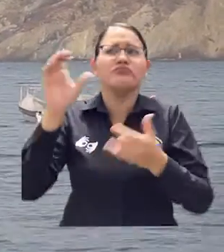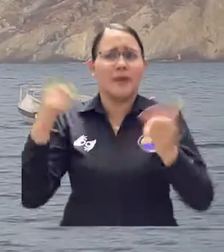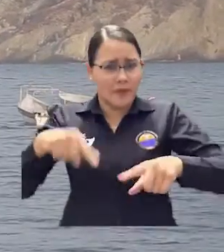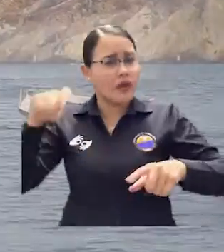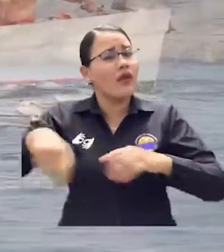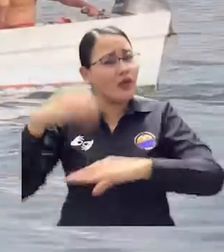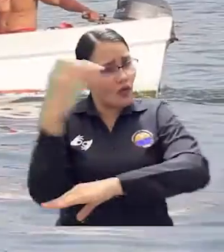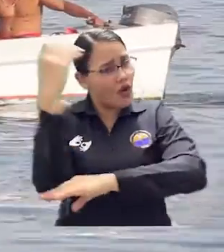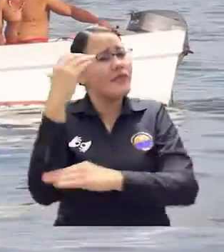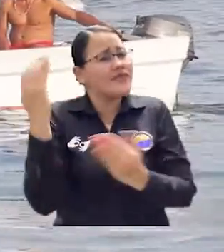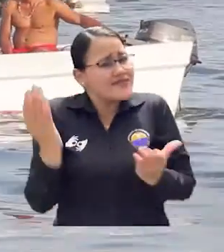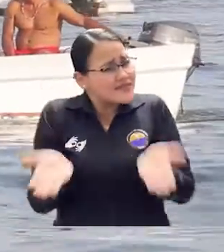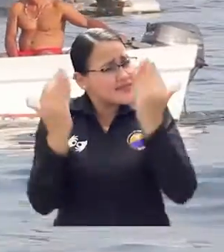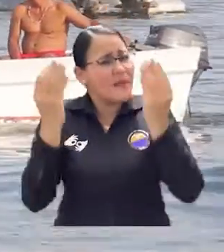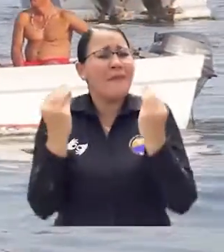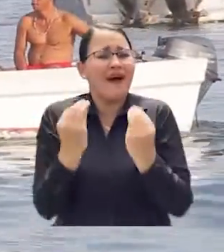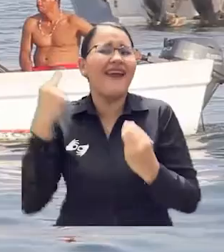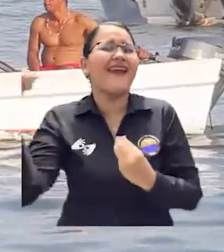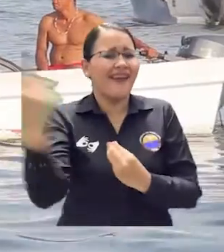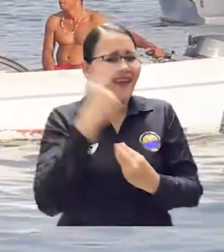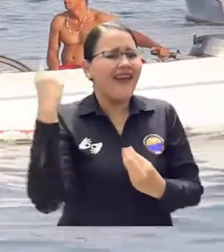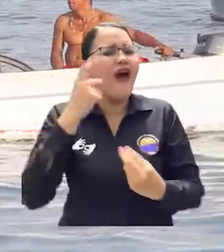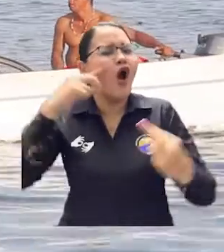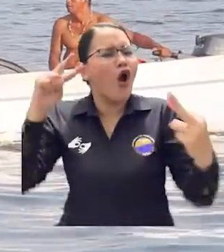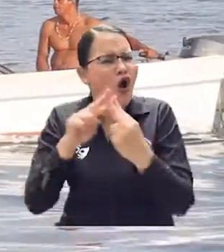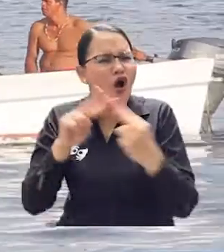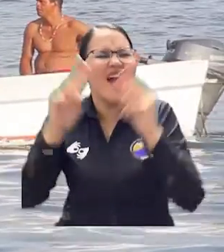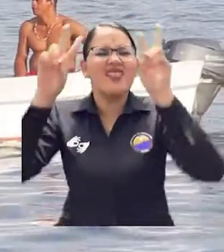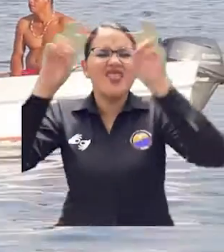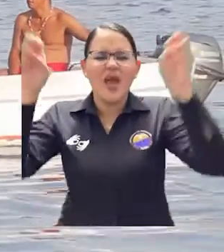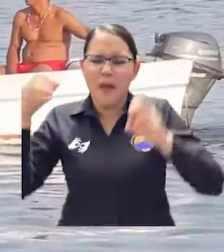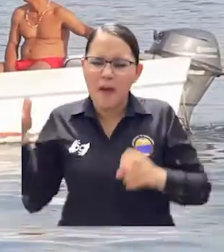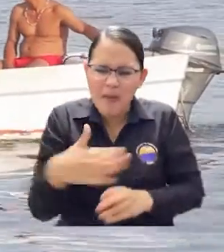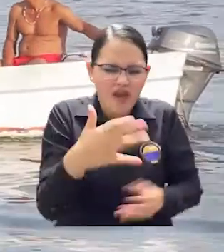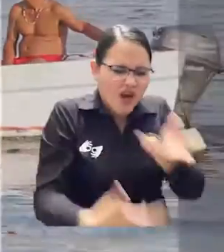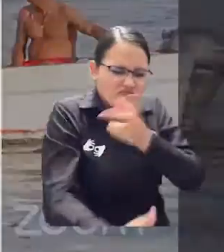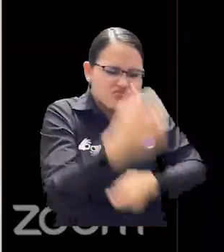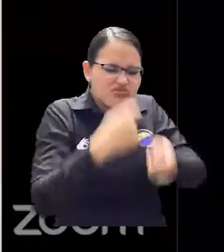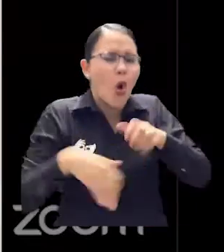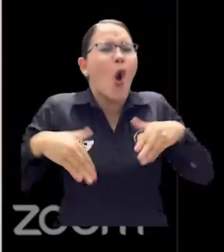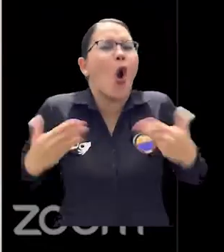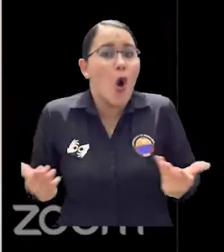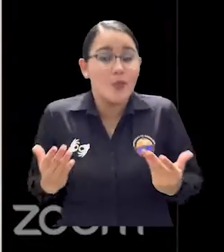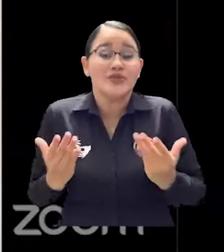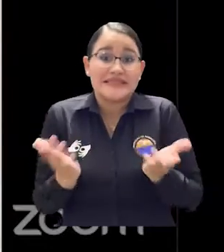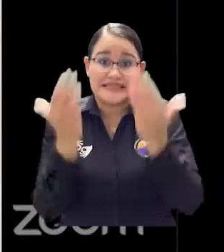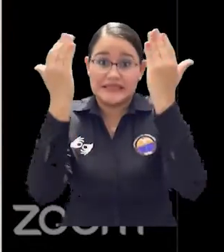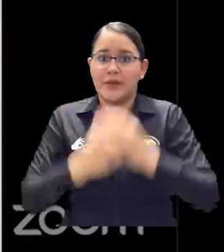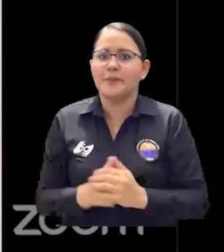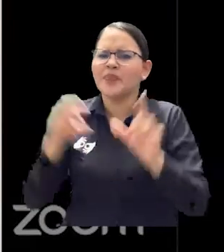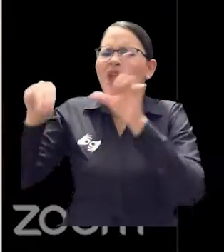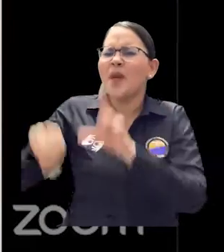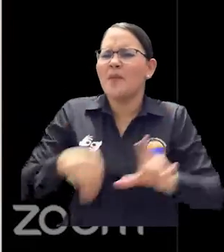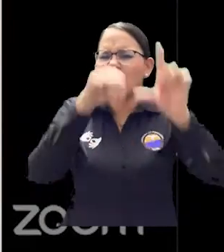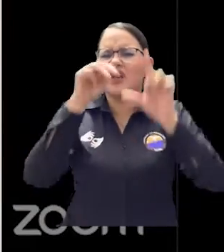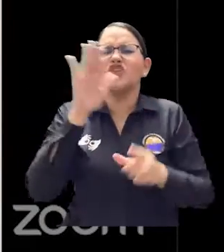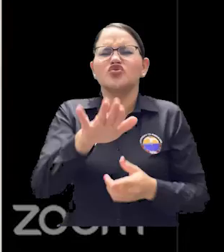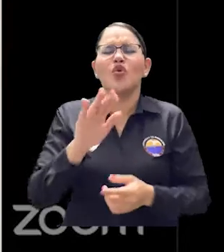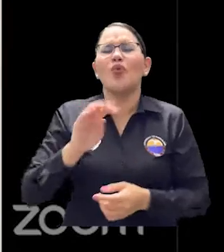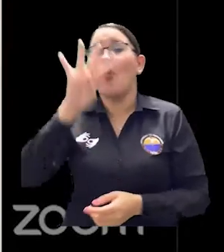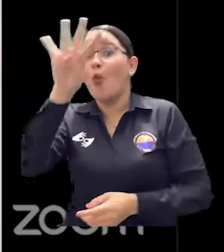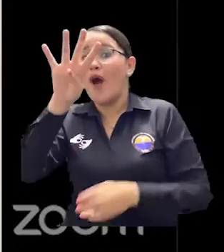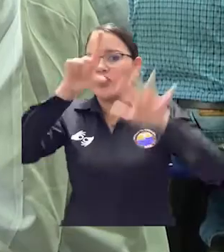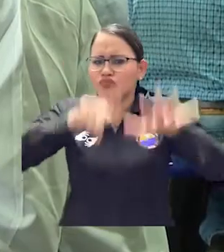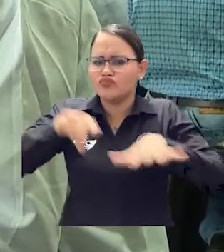pesicultura se puedan posicionar menor a nivel nacional. La maestría, con una duración de cuatro semestres y